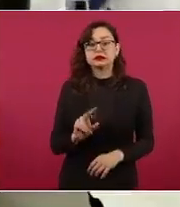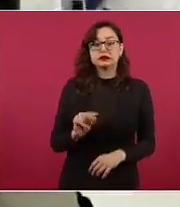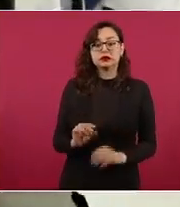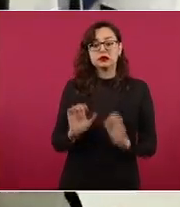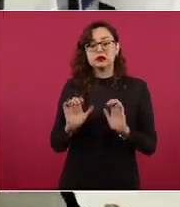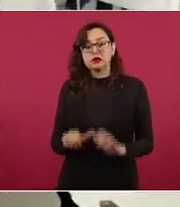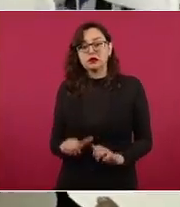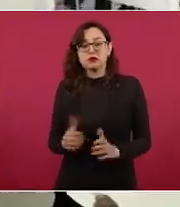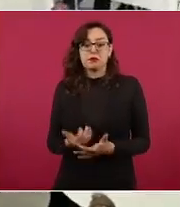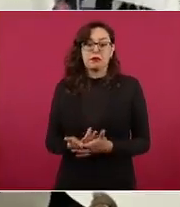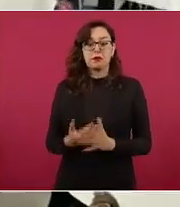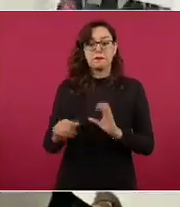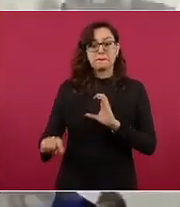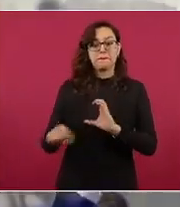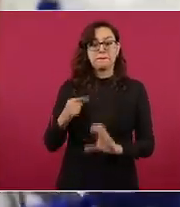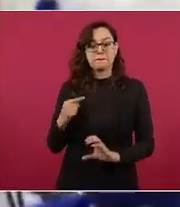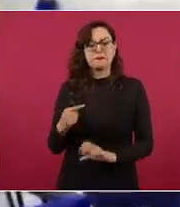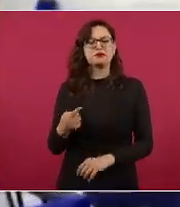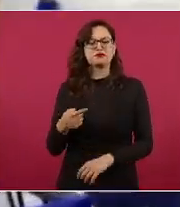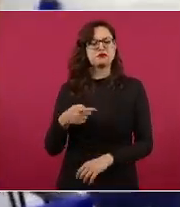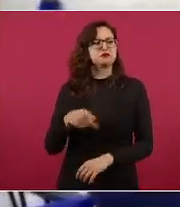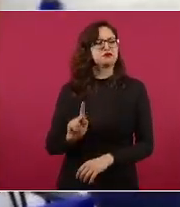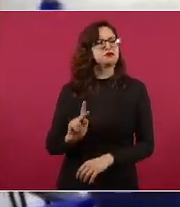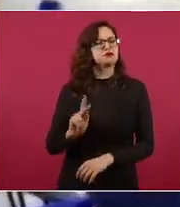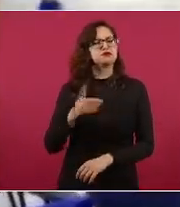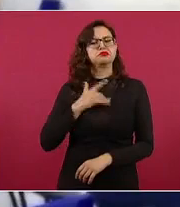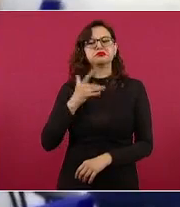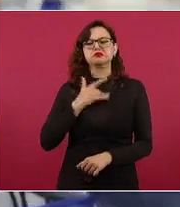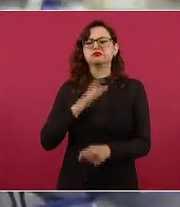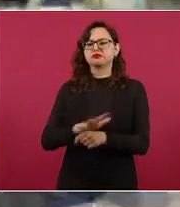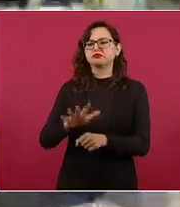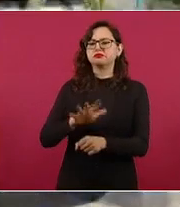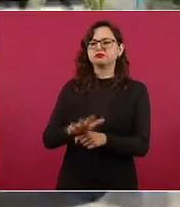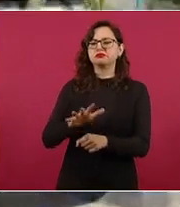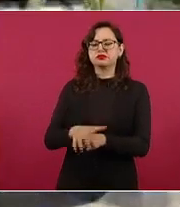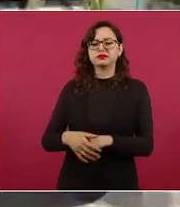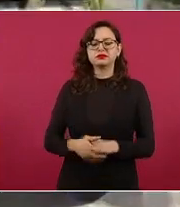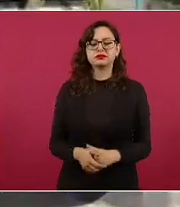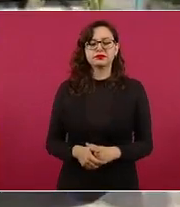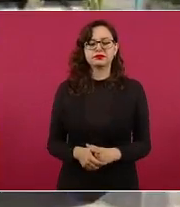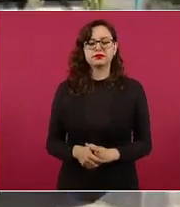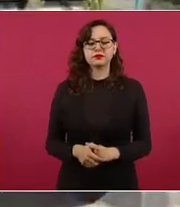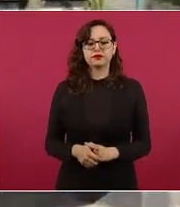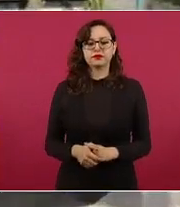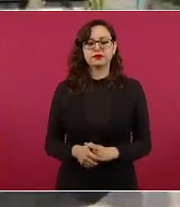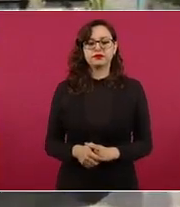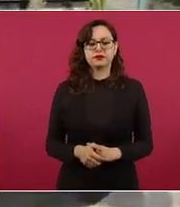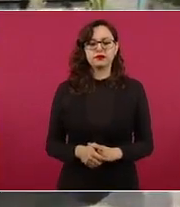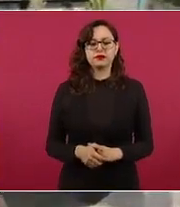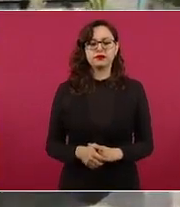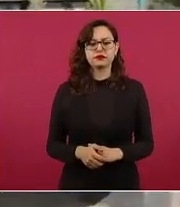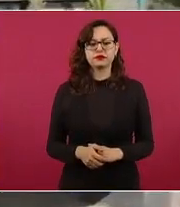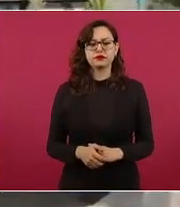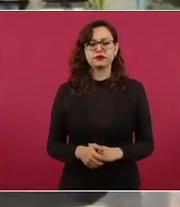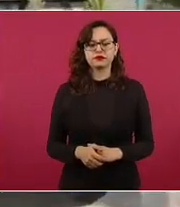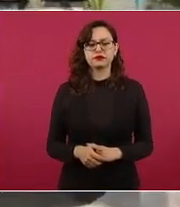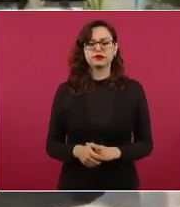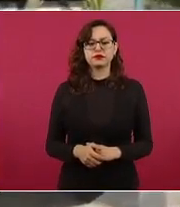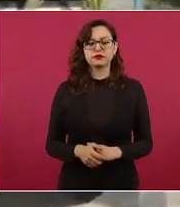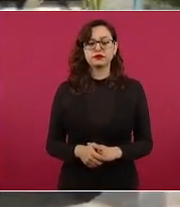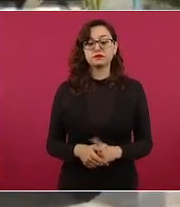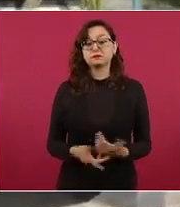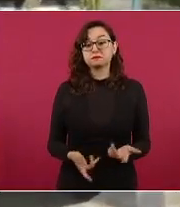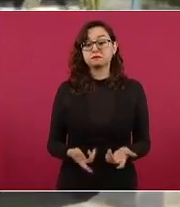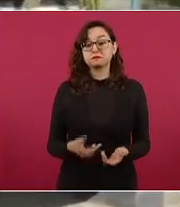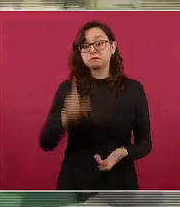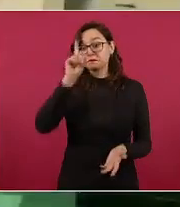través del correo electrónico, pero me siento muy satisfecho por la experiencia del día de hoy. Bueno, me parece una oportunidad